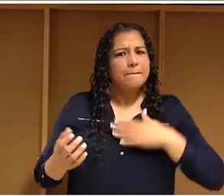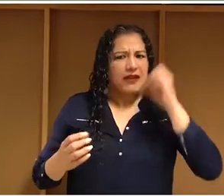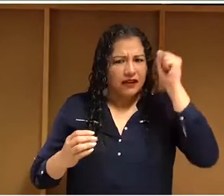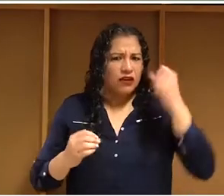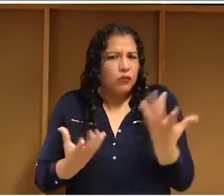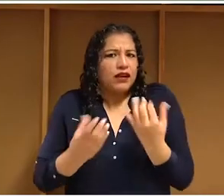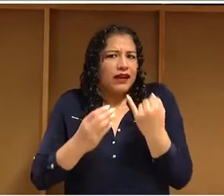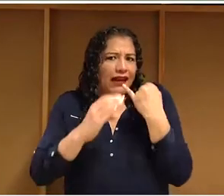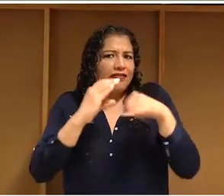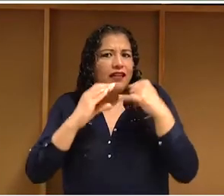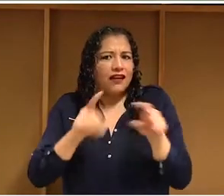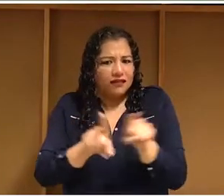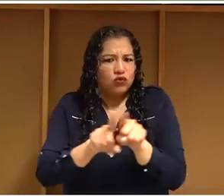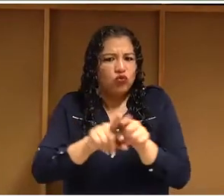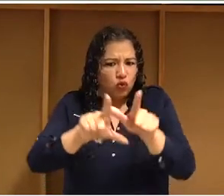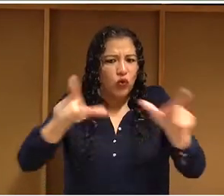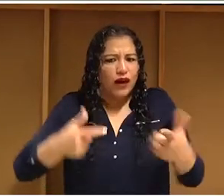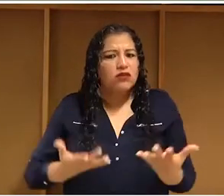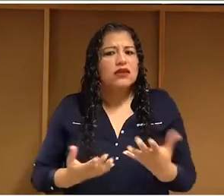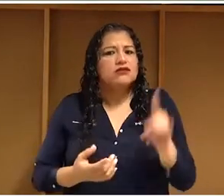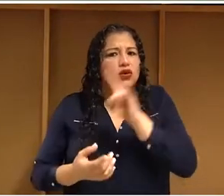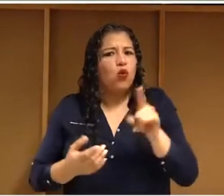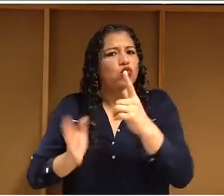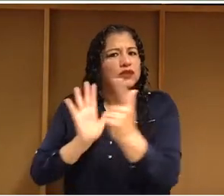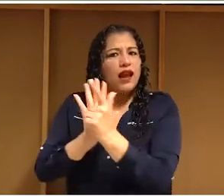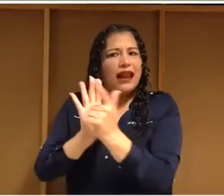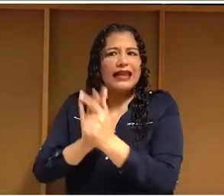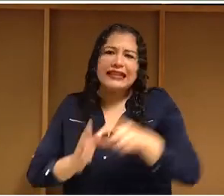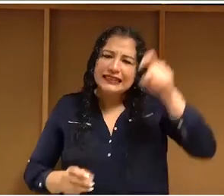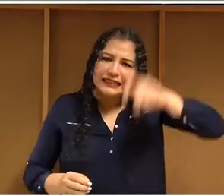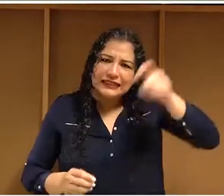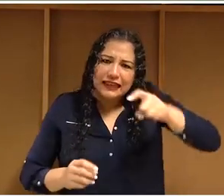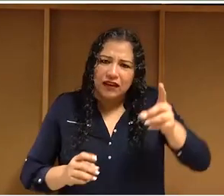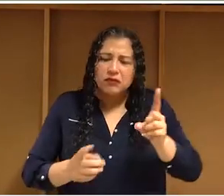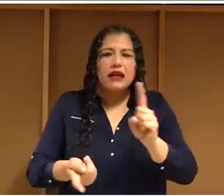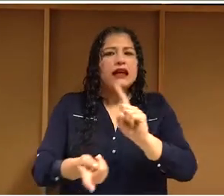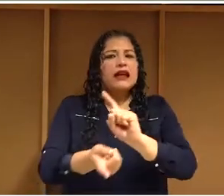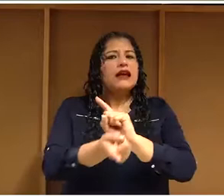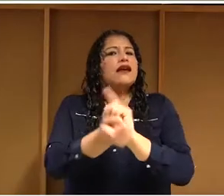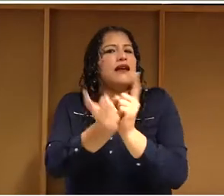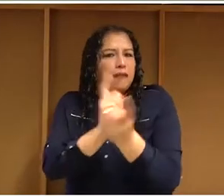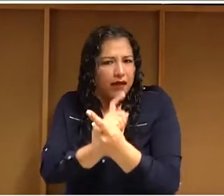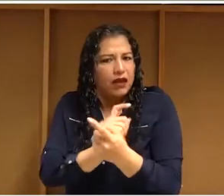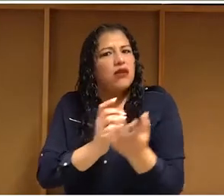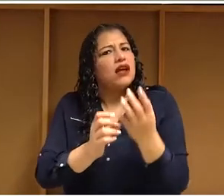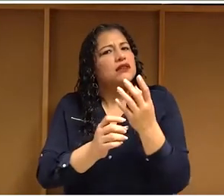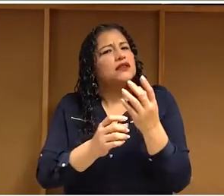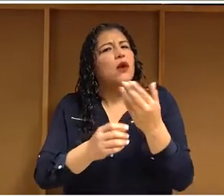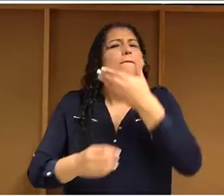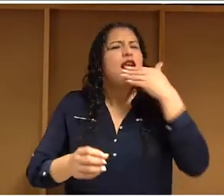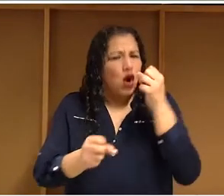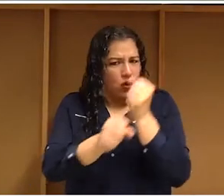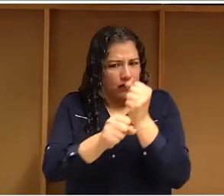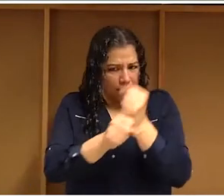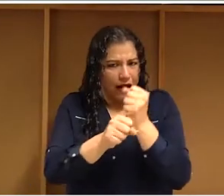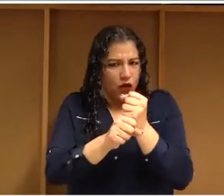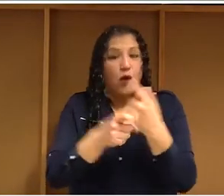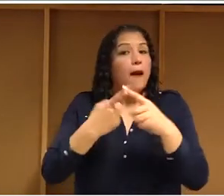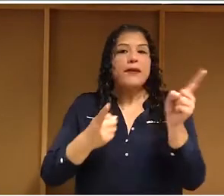donde ya funciona la ley simplemente es necesario traducirla y hacerla funcionar mejor, aplicarla.